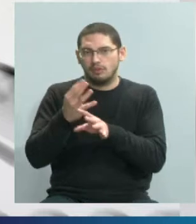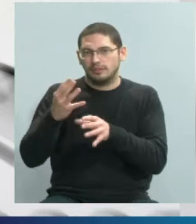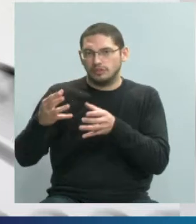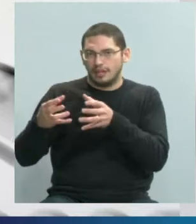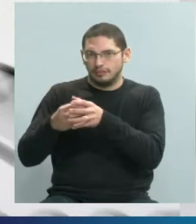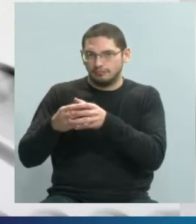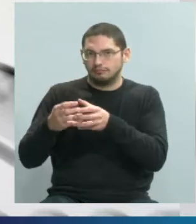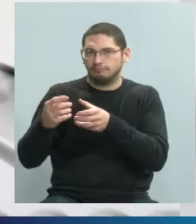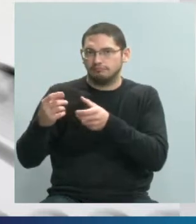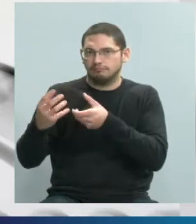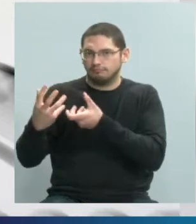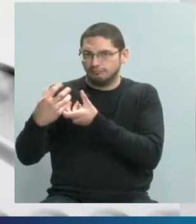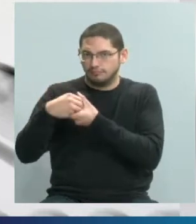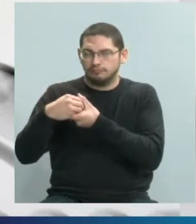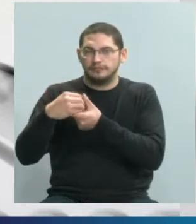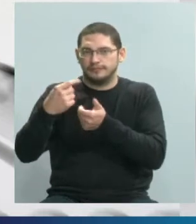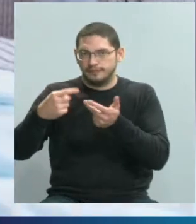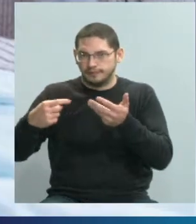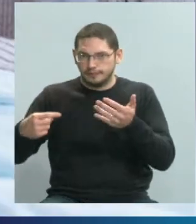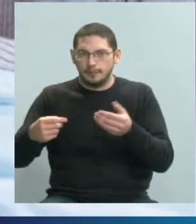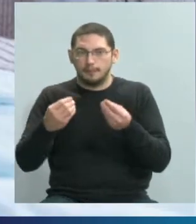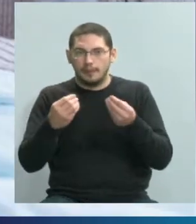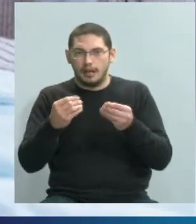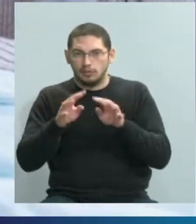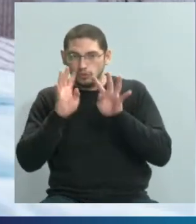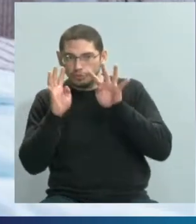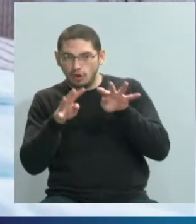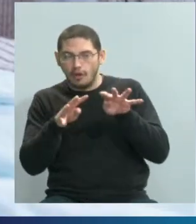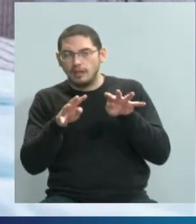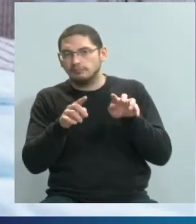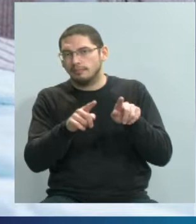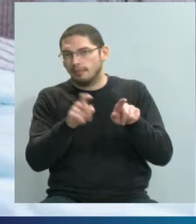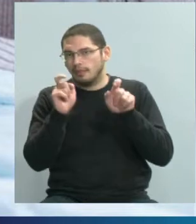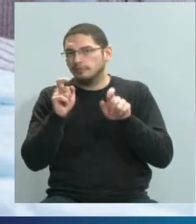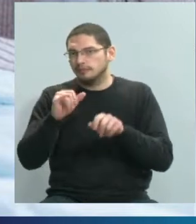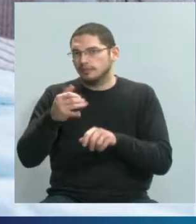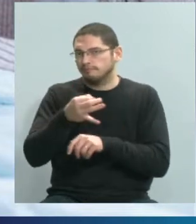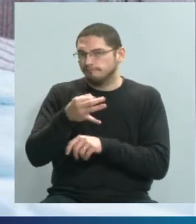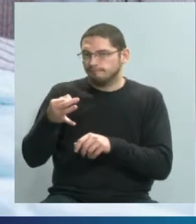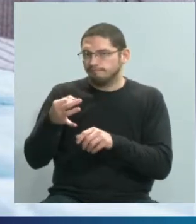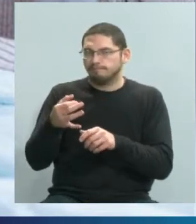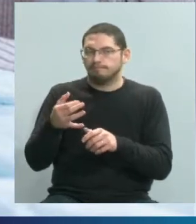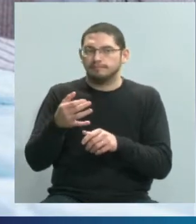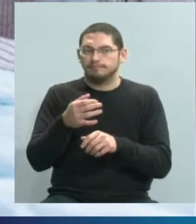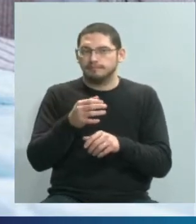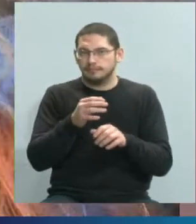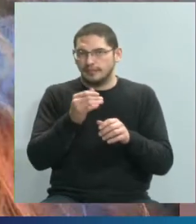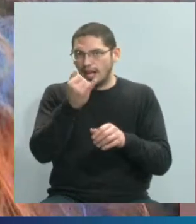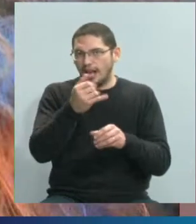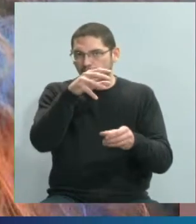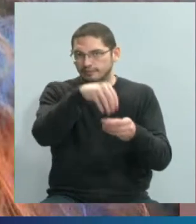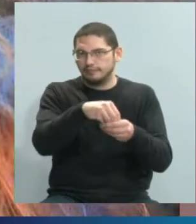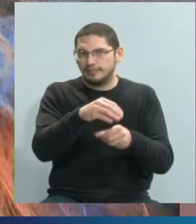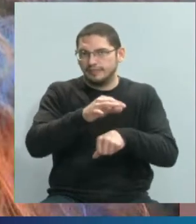para concretar, digamos, el diagnóstico. Claro, claro. Es muy minucioso